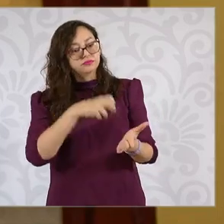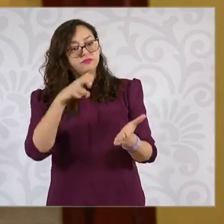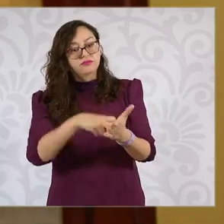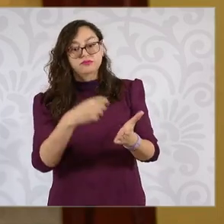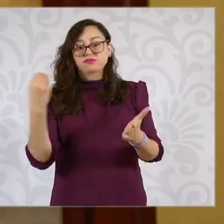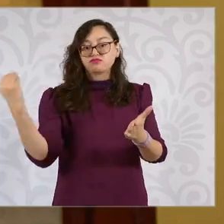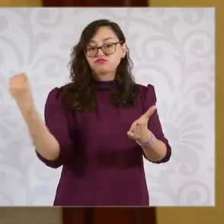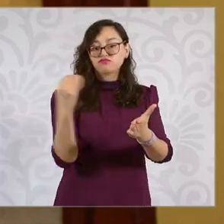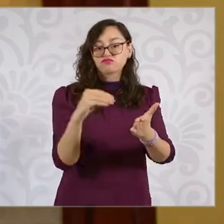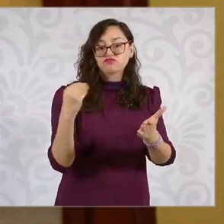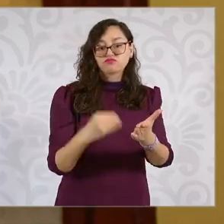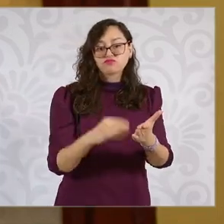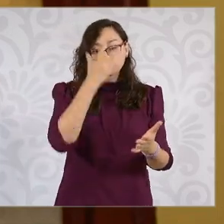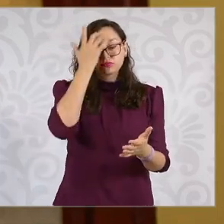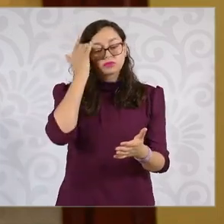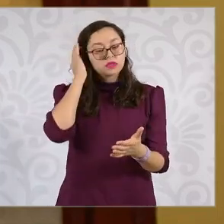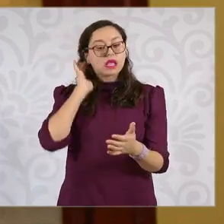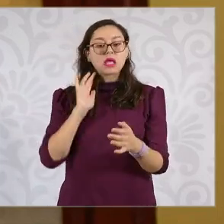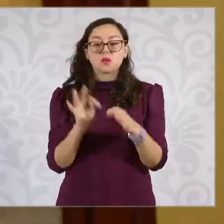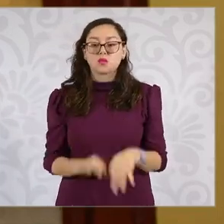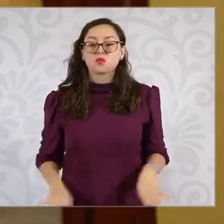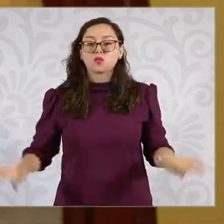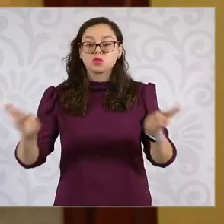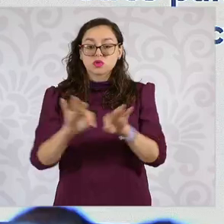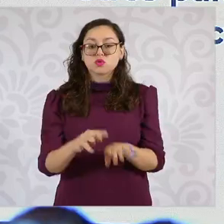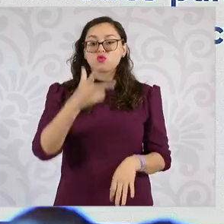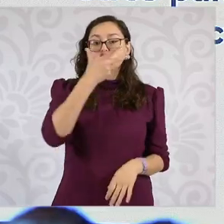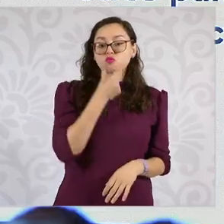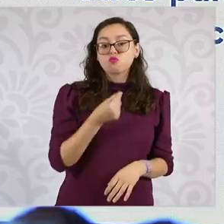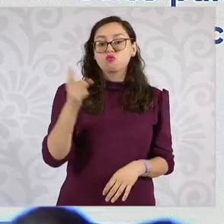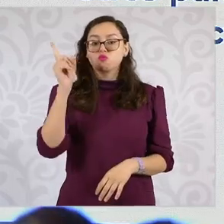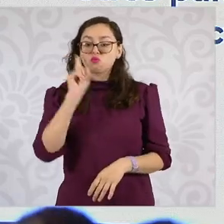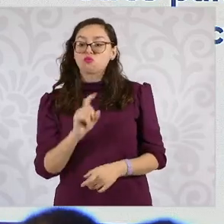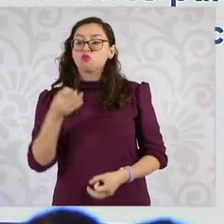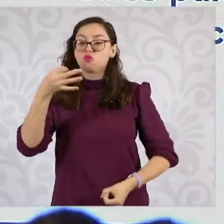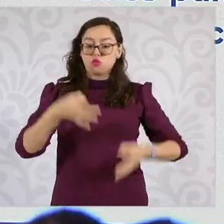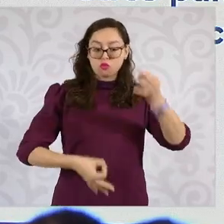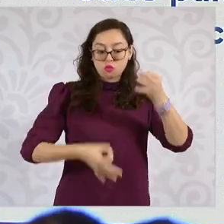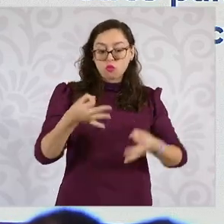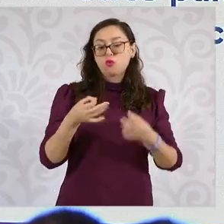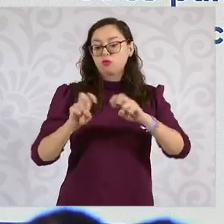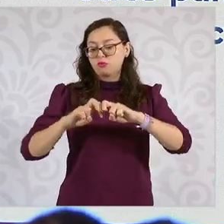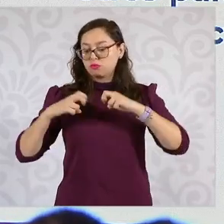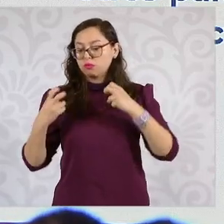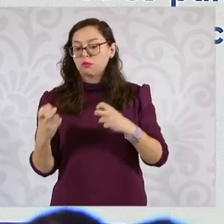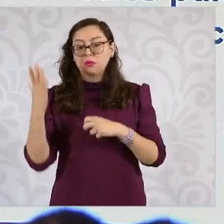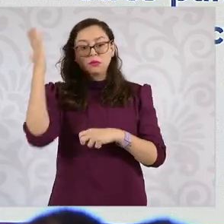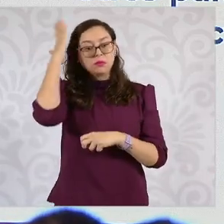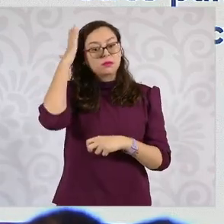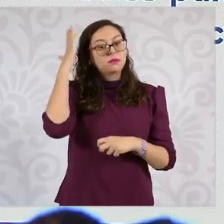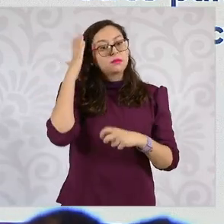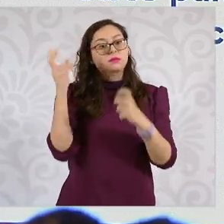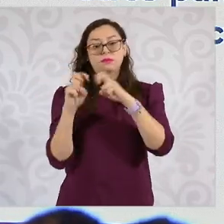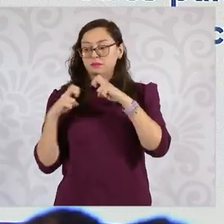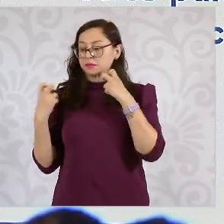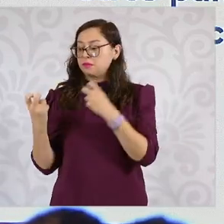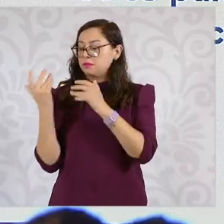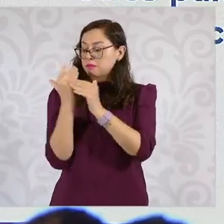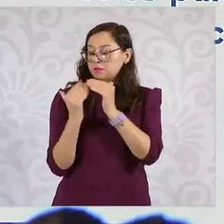se planteó que los jueces, las juezas, ministros, ministras,